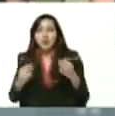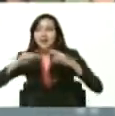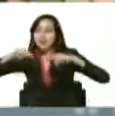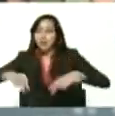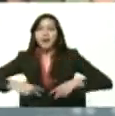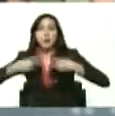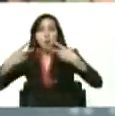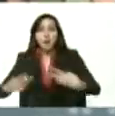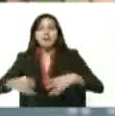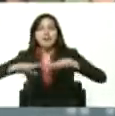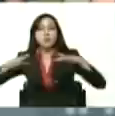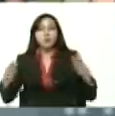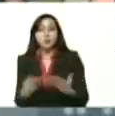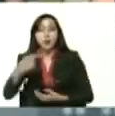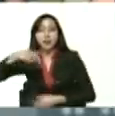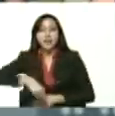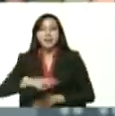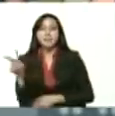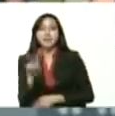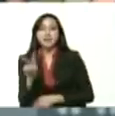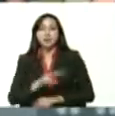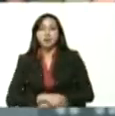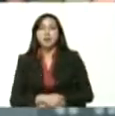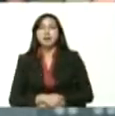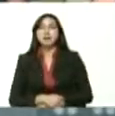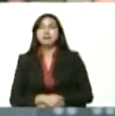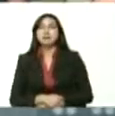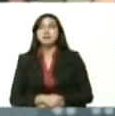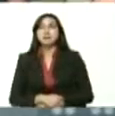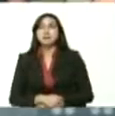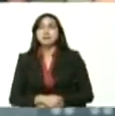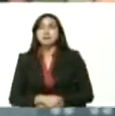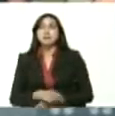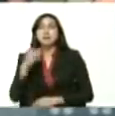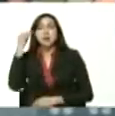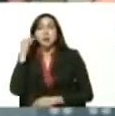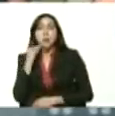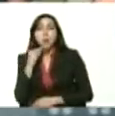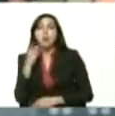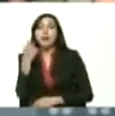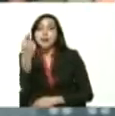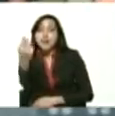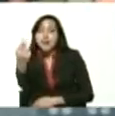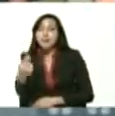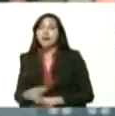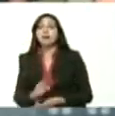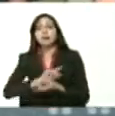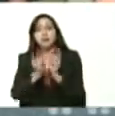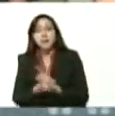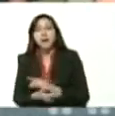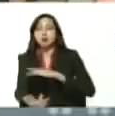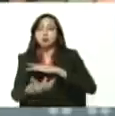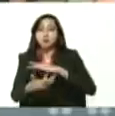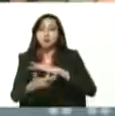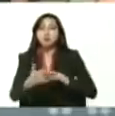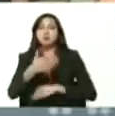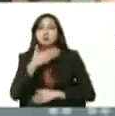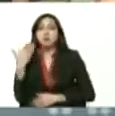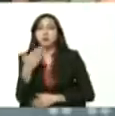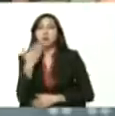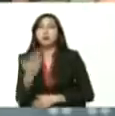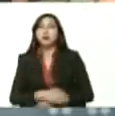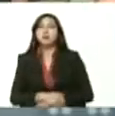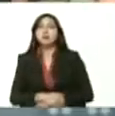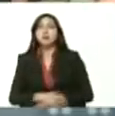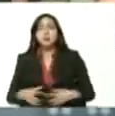mundo en convertir nuestra moneda en una moneda digital con todo el sustento económico de